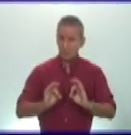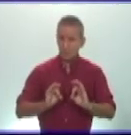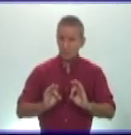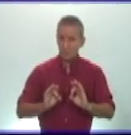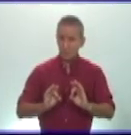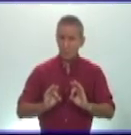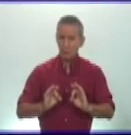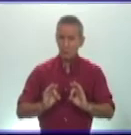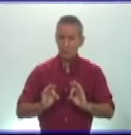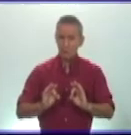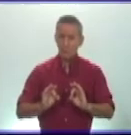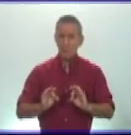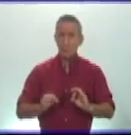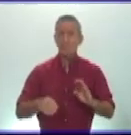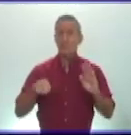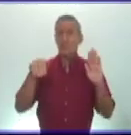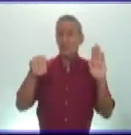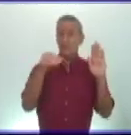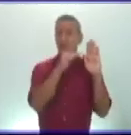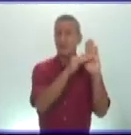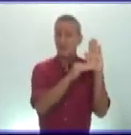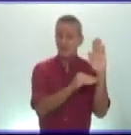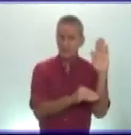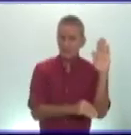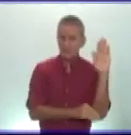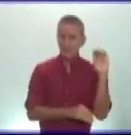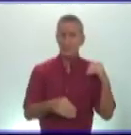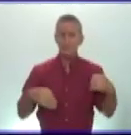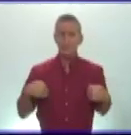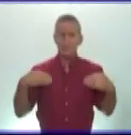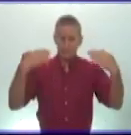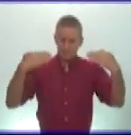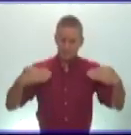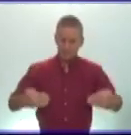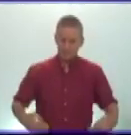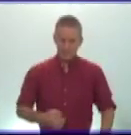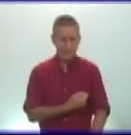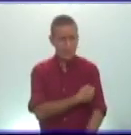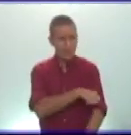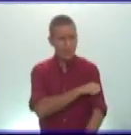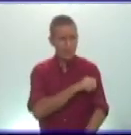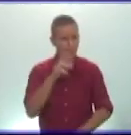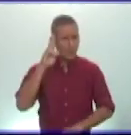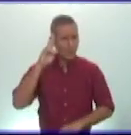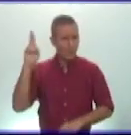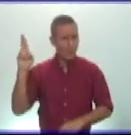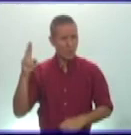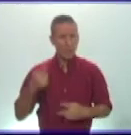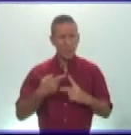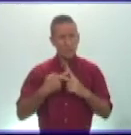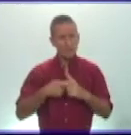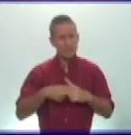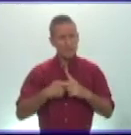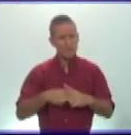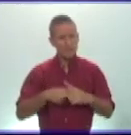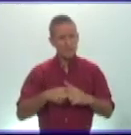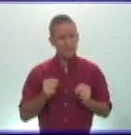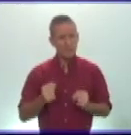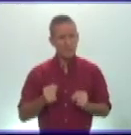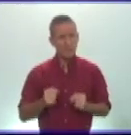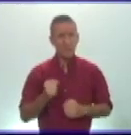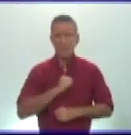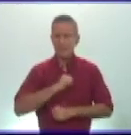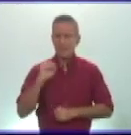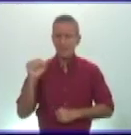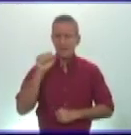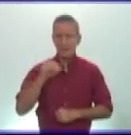de las medidas que hoy ha adoptado el ministerio de salud pública recuerden que la solución y la y la victoria